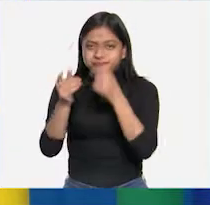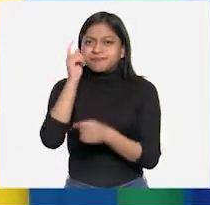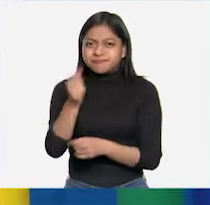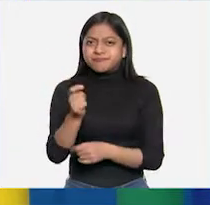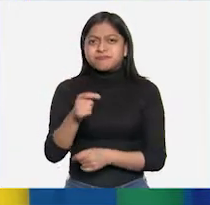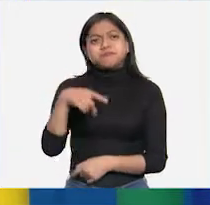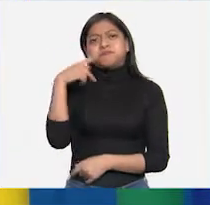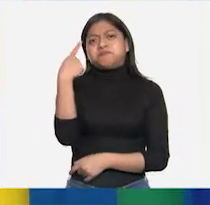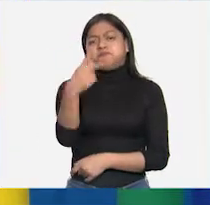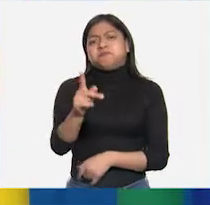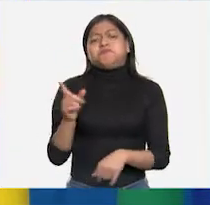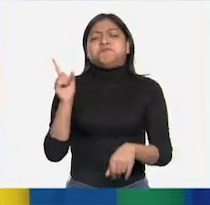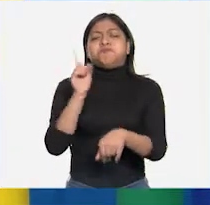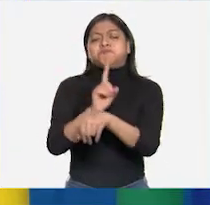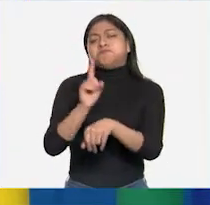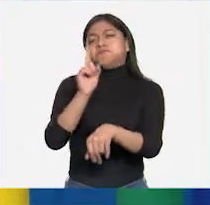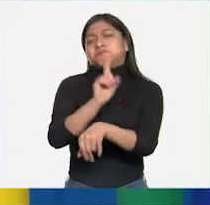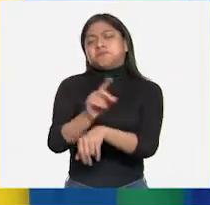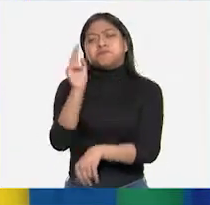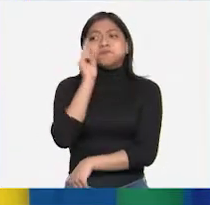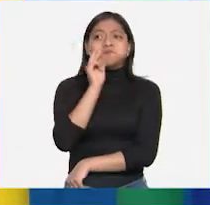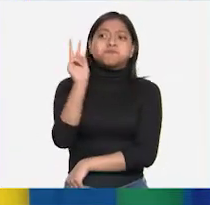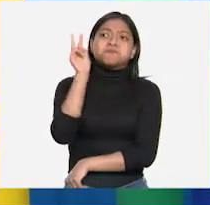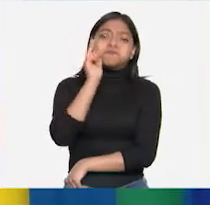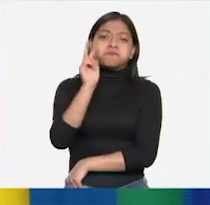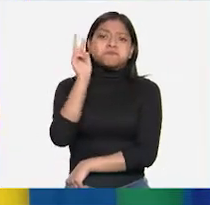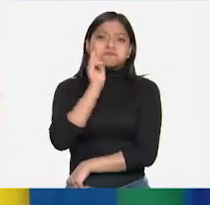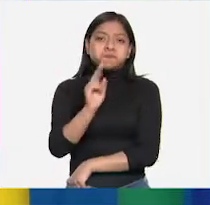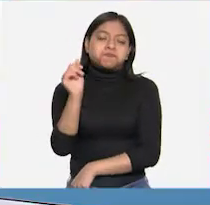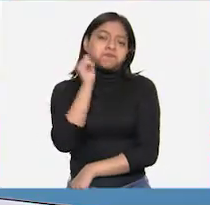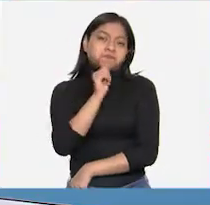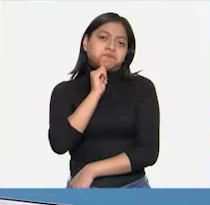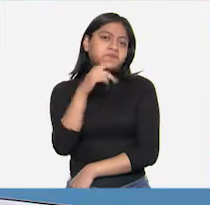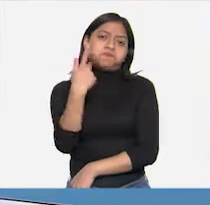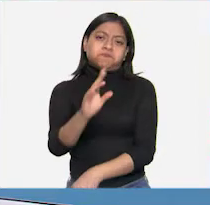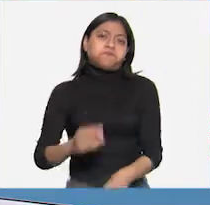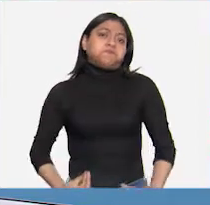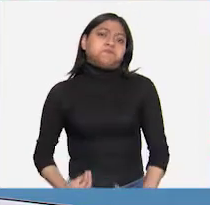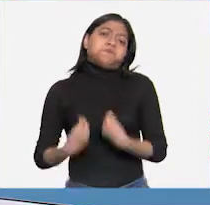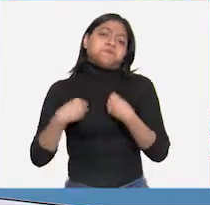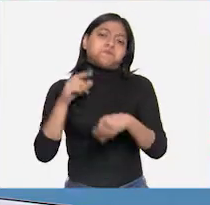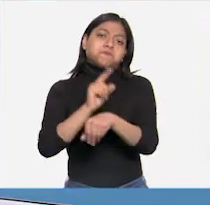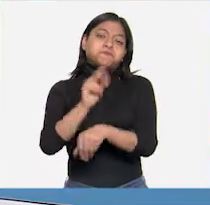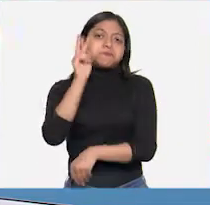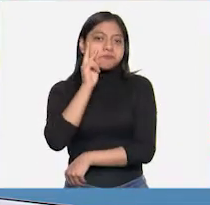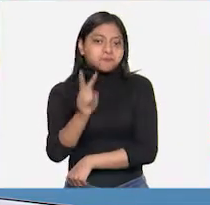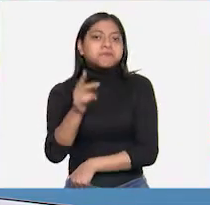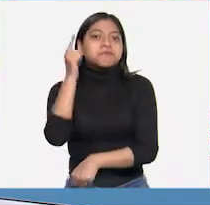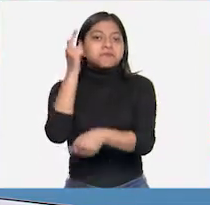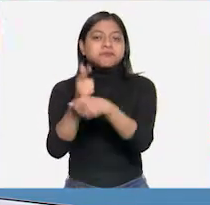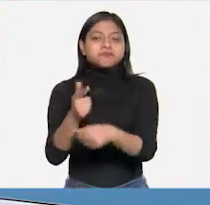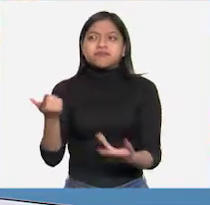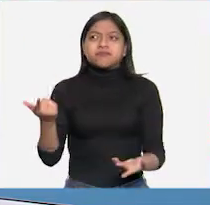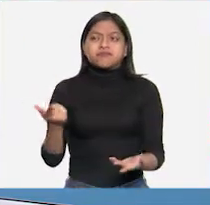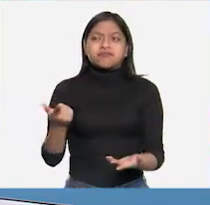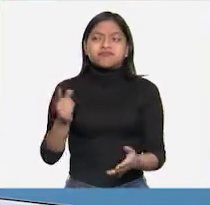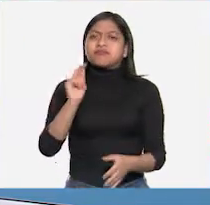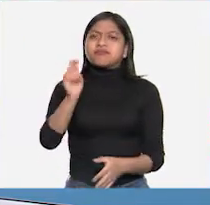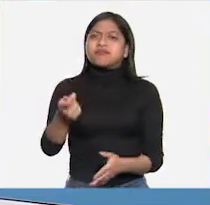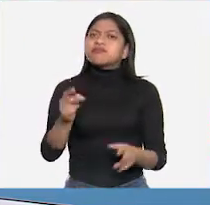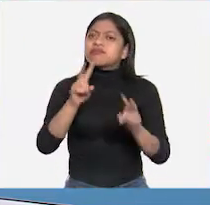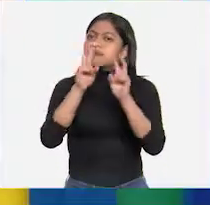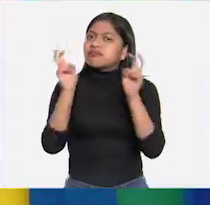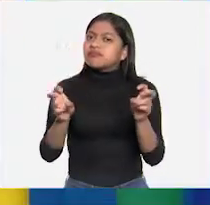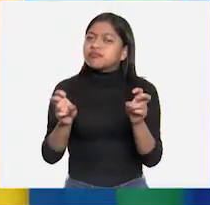que sucede todo el tiempo y por todas partes. Bueno, ¿pero no piensas decirnos cuál es el